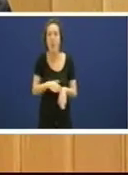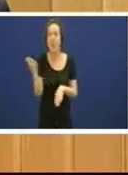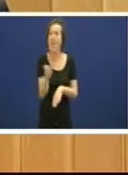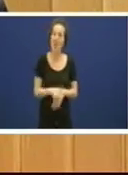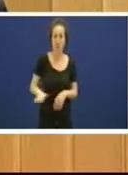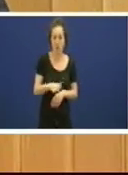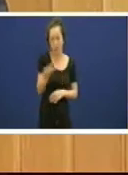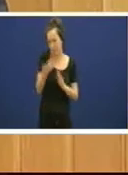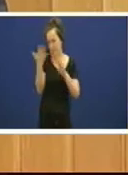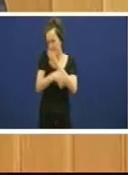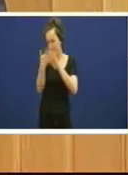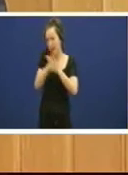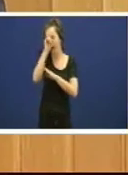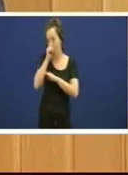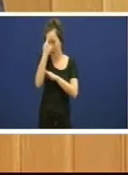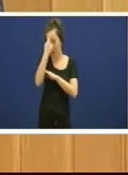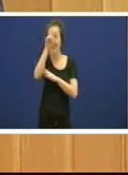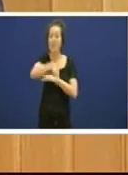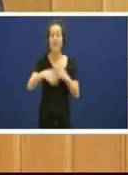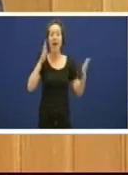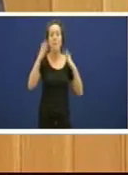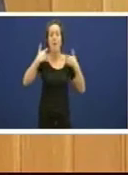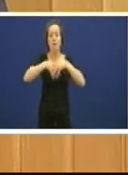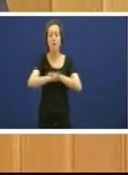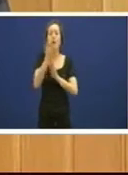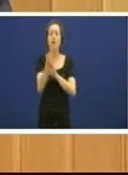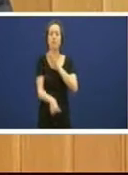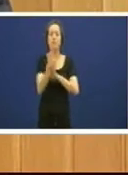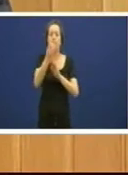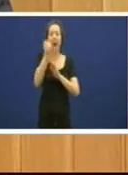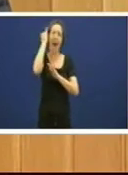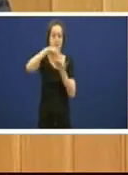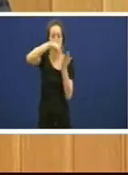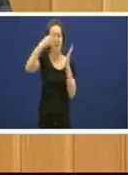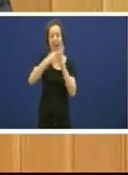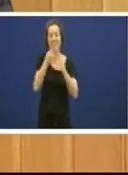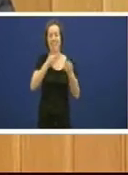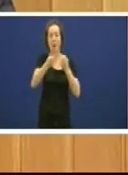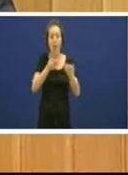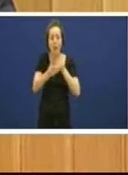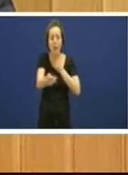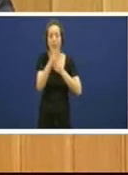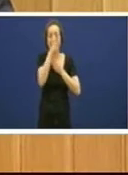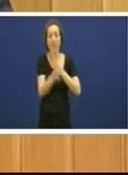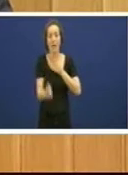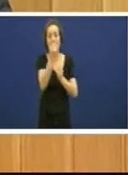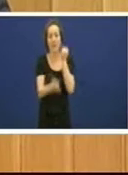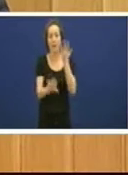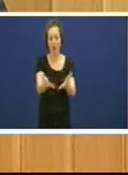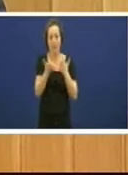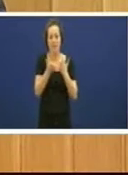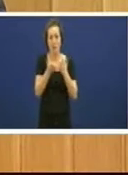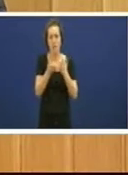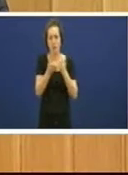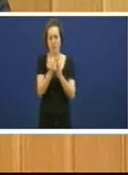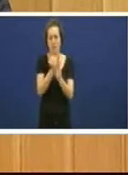que na fusión había un plan de negocio que se iba a executar ao longo de cinco anos e que polo tanto os beneficios eran crecentes co